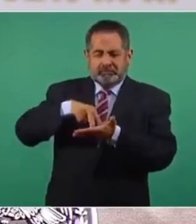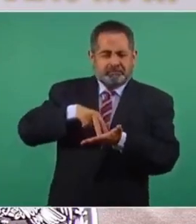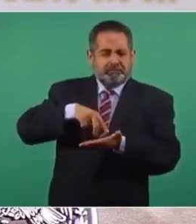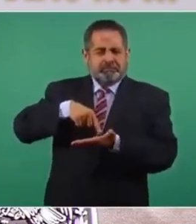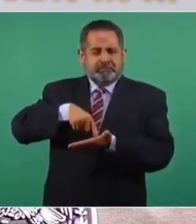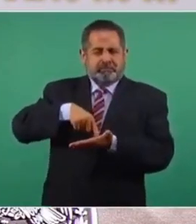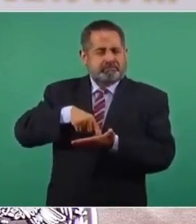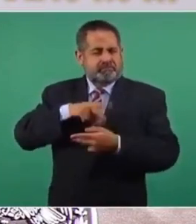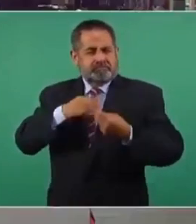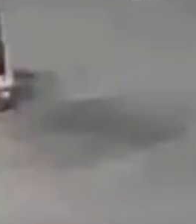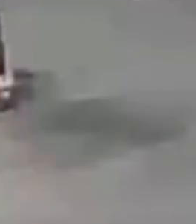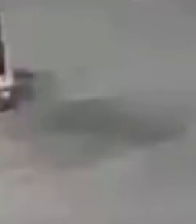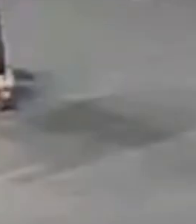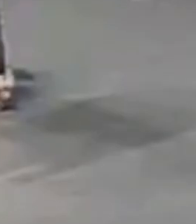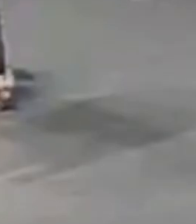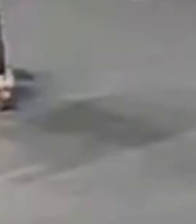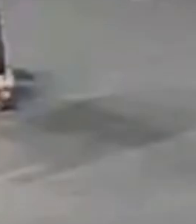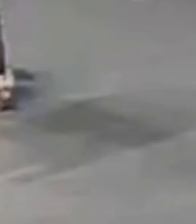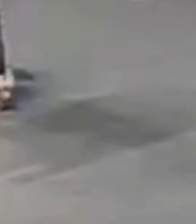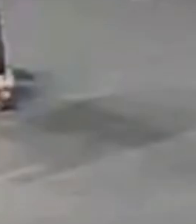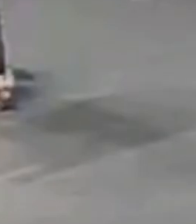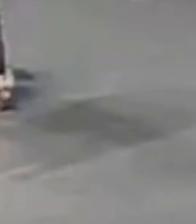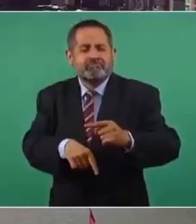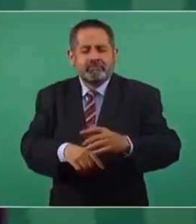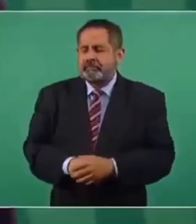cuál es el plan del gobierno, acabar con la corrupción.